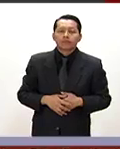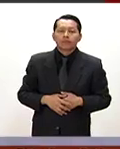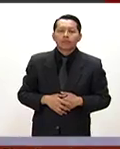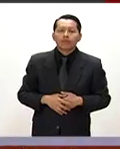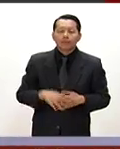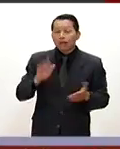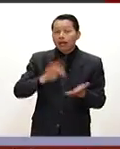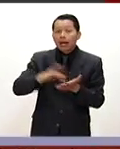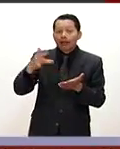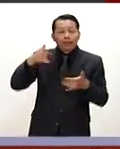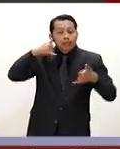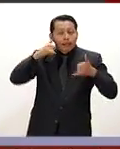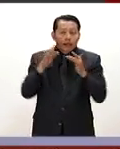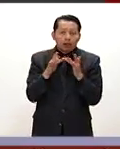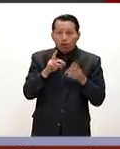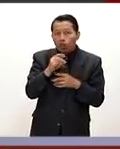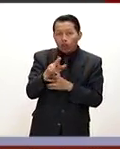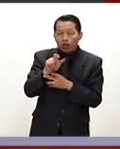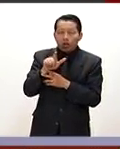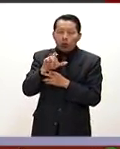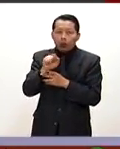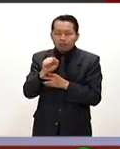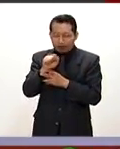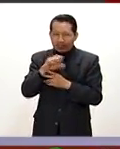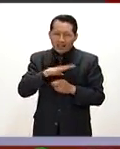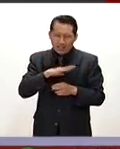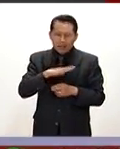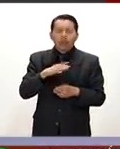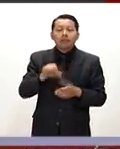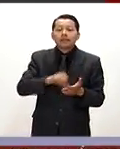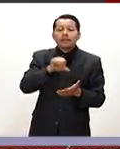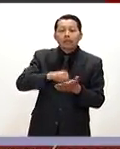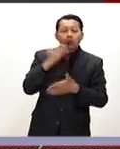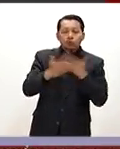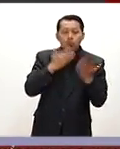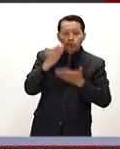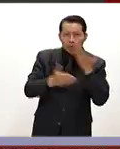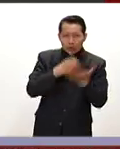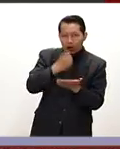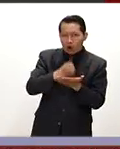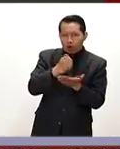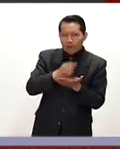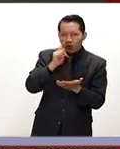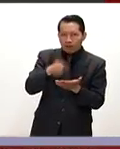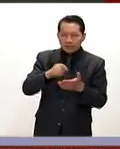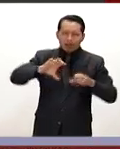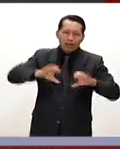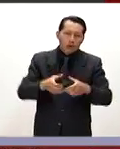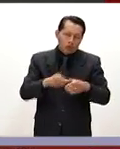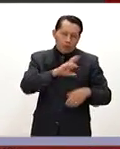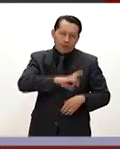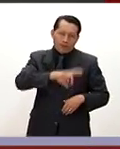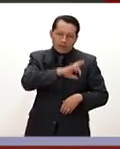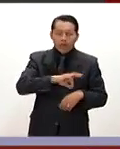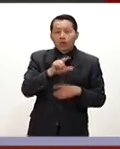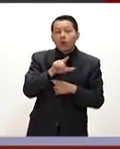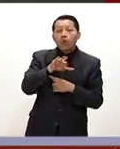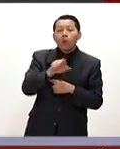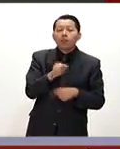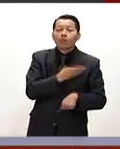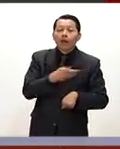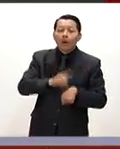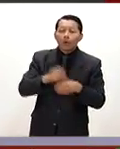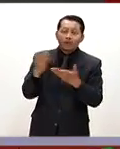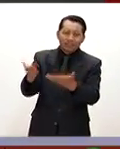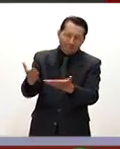Agradezco que nos tome la llamada el doctor Luis Bonserrada, director del Centro de Estudios Económicos del Sector Privado. Luis, buenos